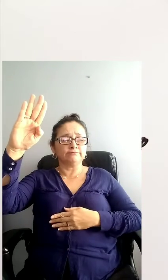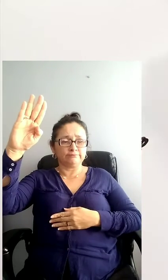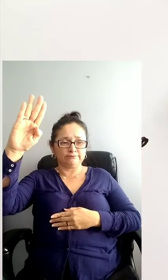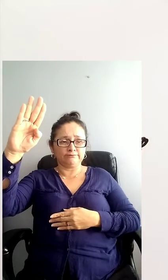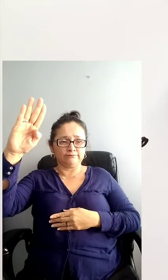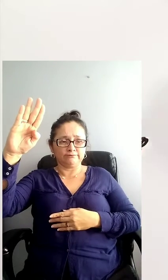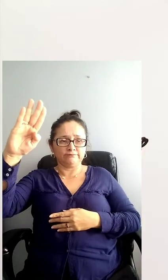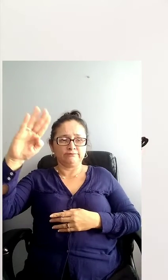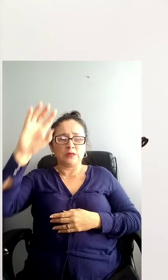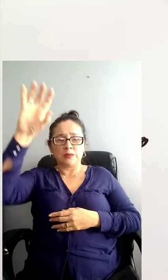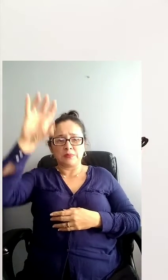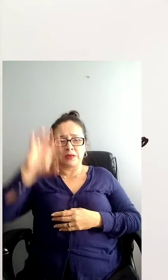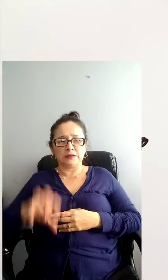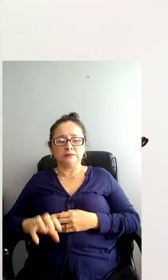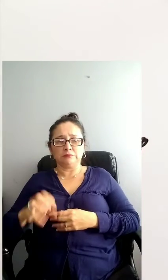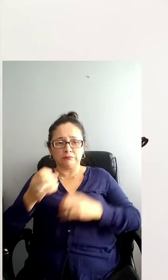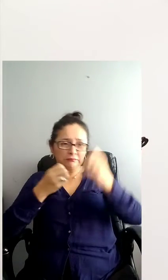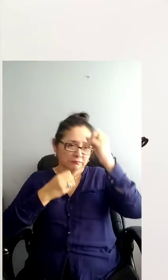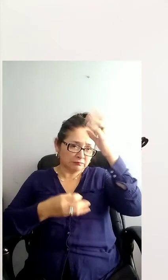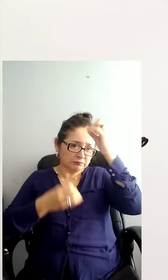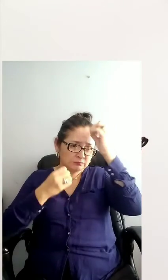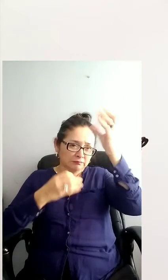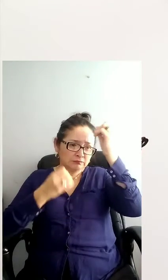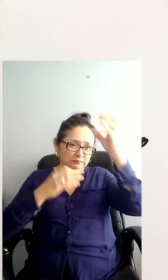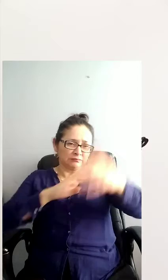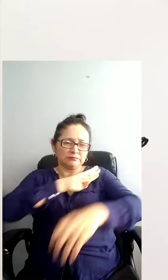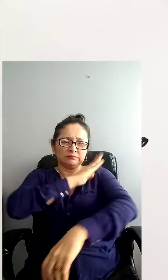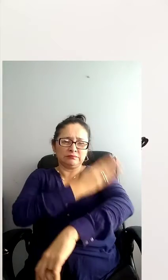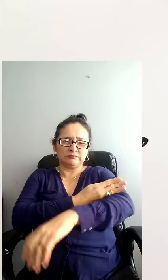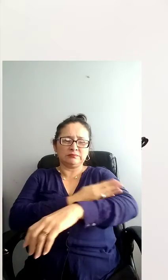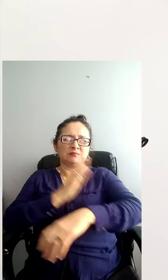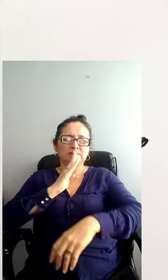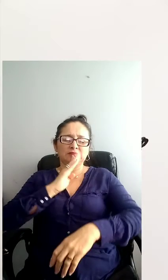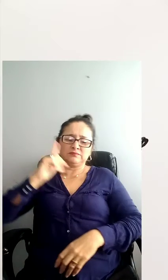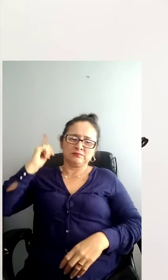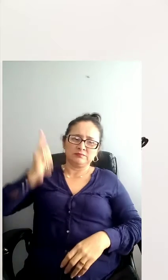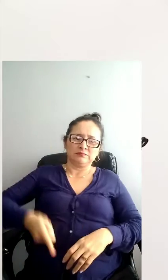Japón, Hungría, Bulgaria y Rumanía, más conocidas como las potencias del eje.